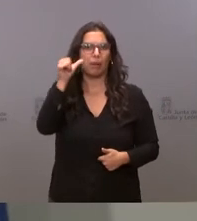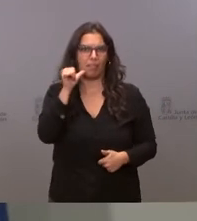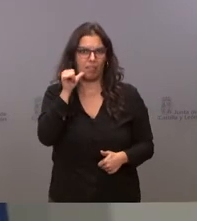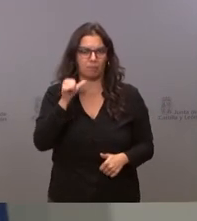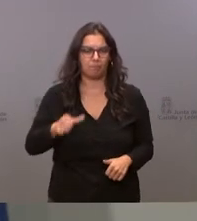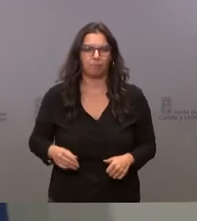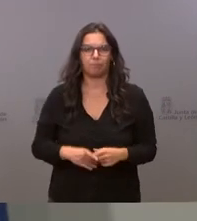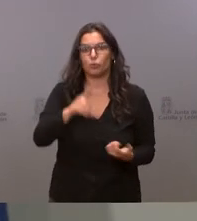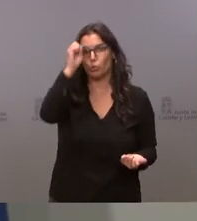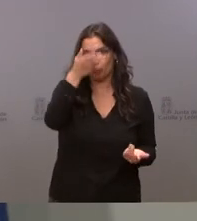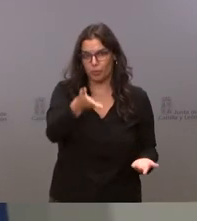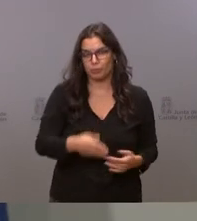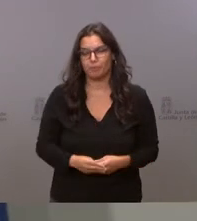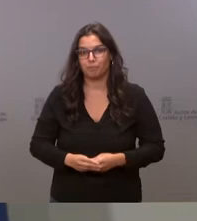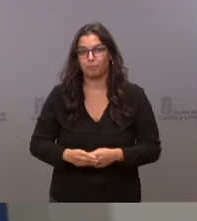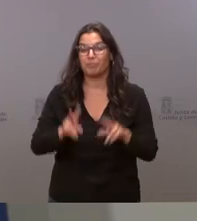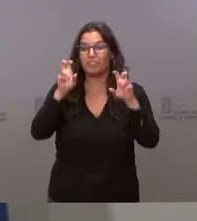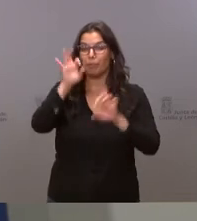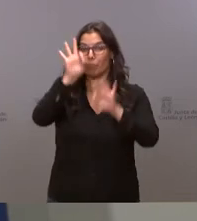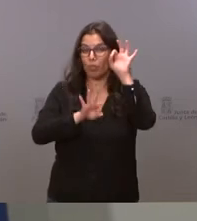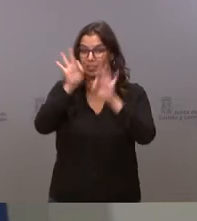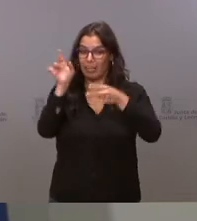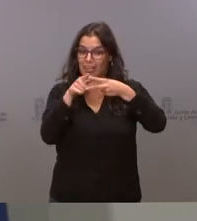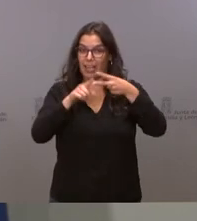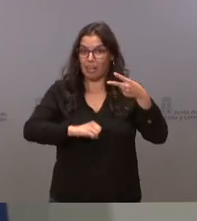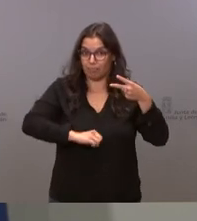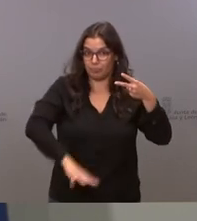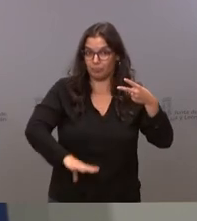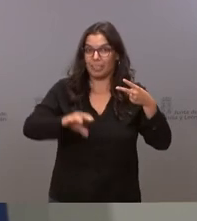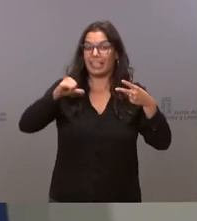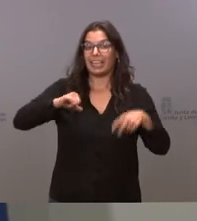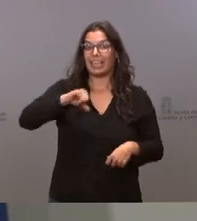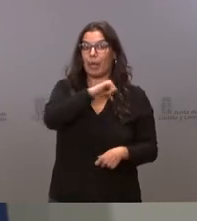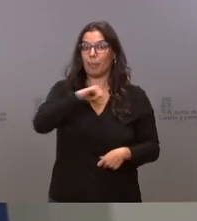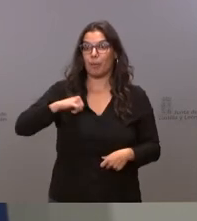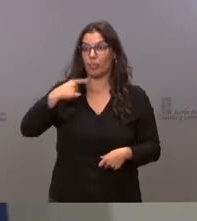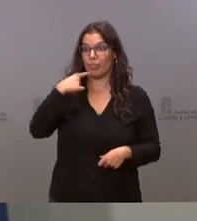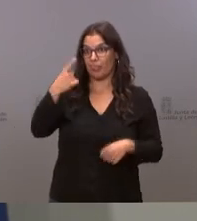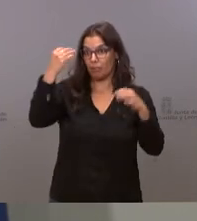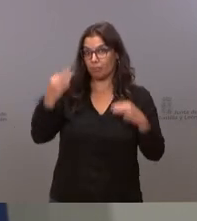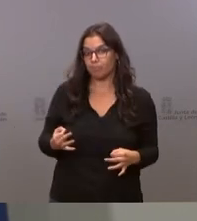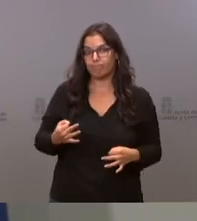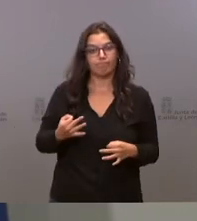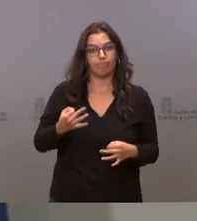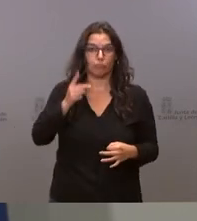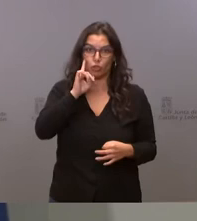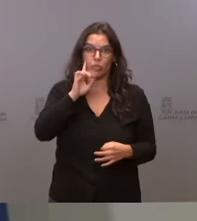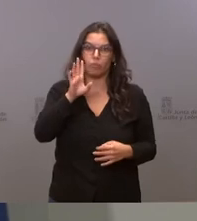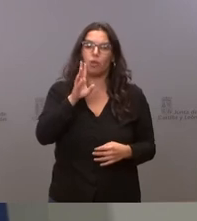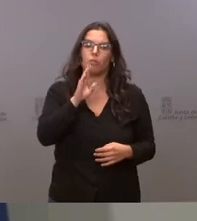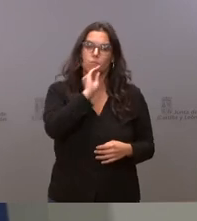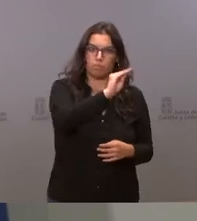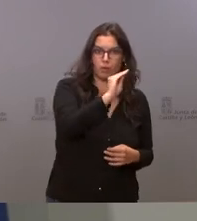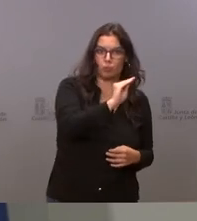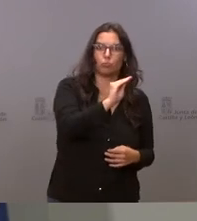Bueno sobre el porcentaje de abortos en clínicas privadas no se lo puedo decir con exactitud pero se lo pasaremos a través